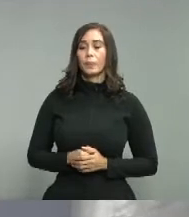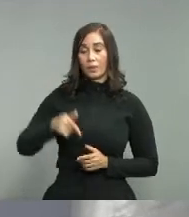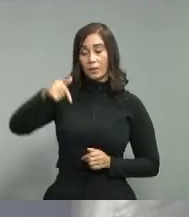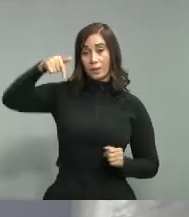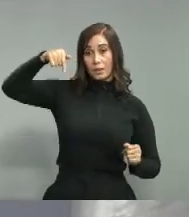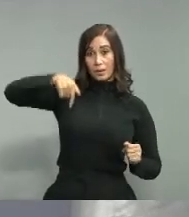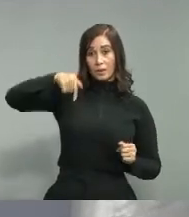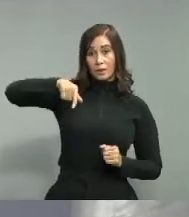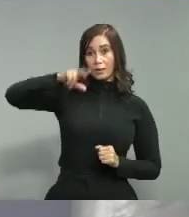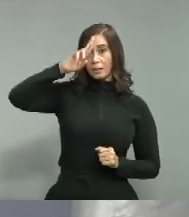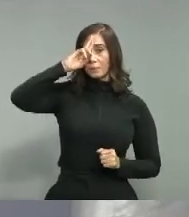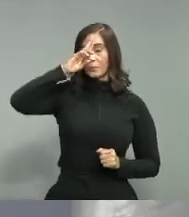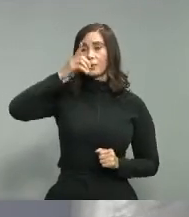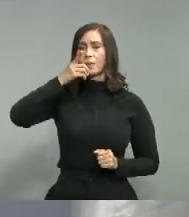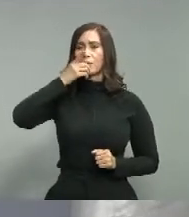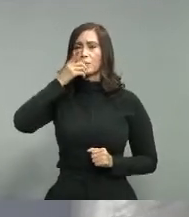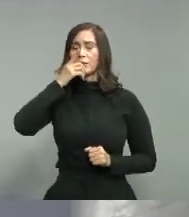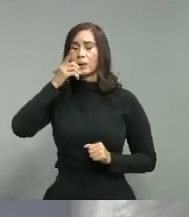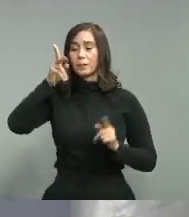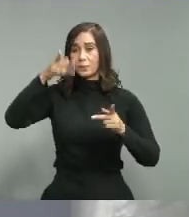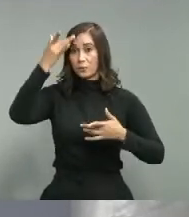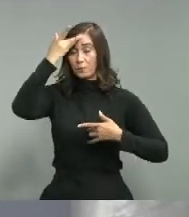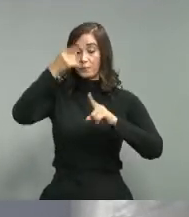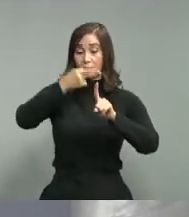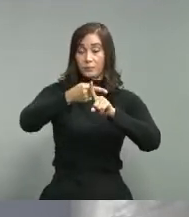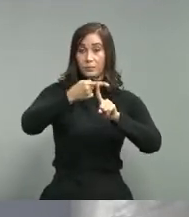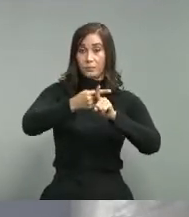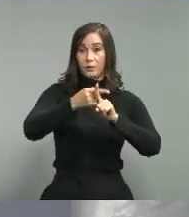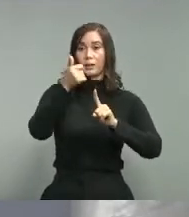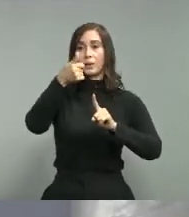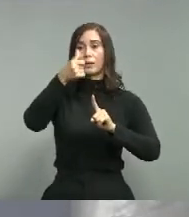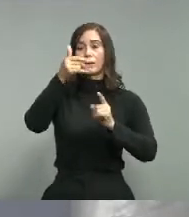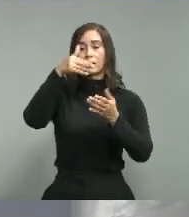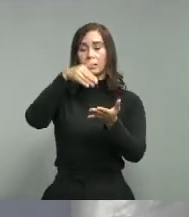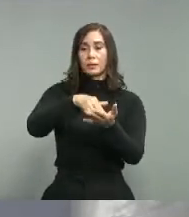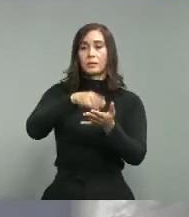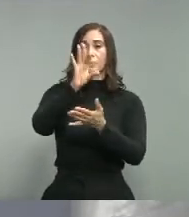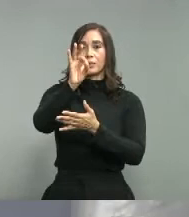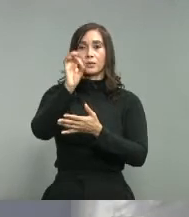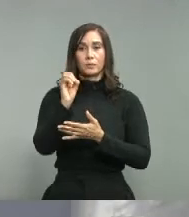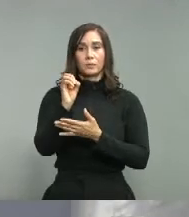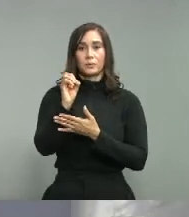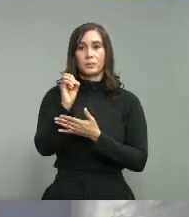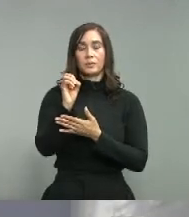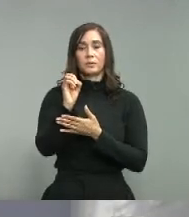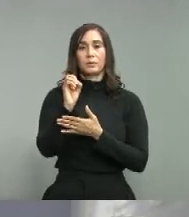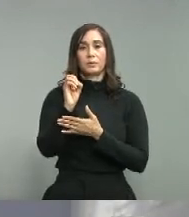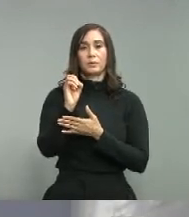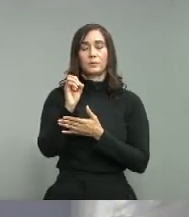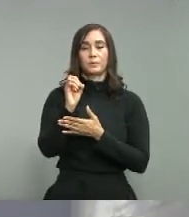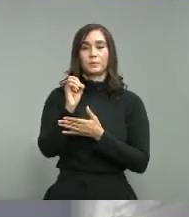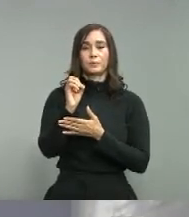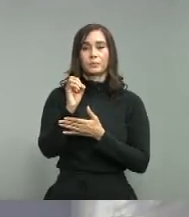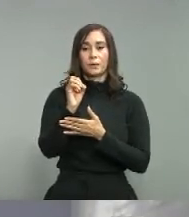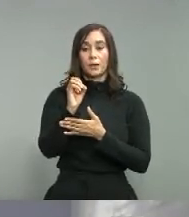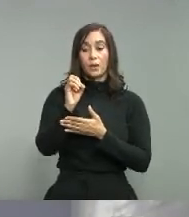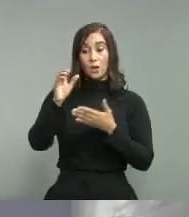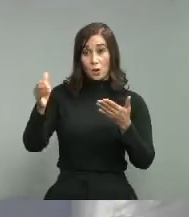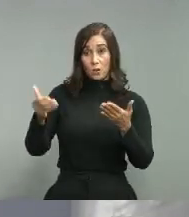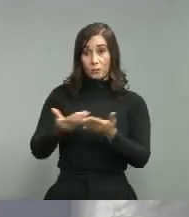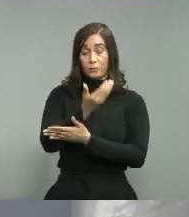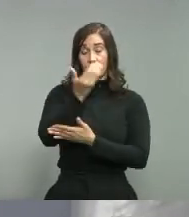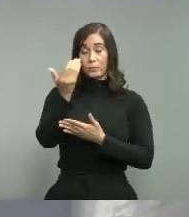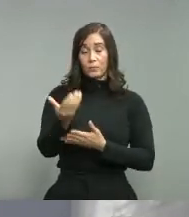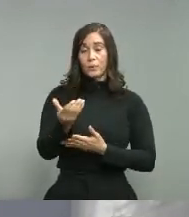República Dominicana el número de casos confirmados 10.900 Los casos nuevos